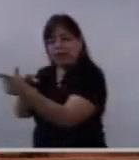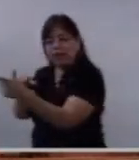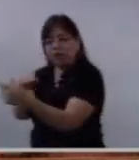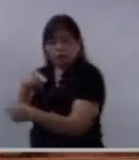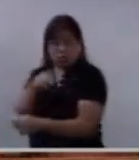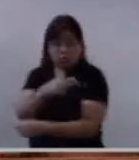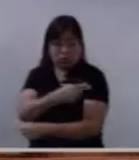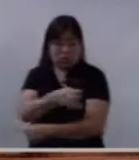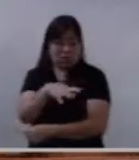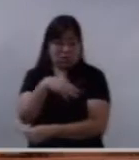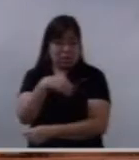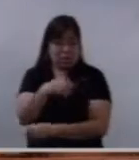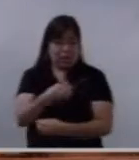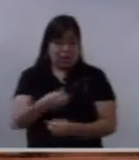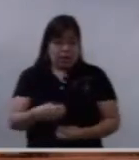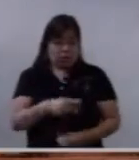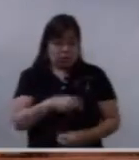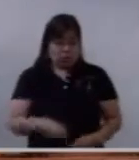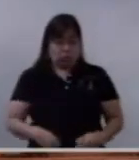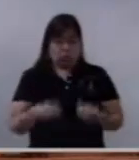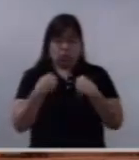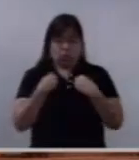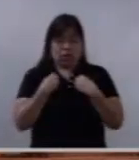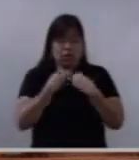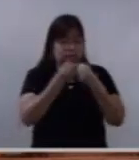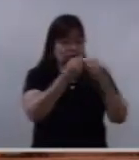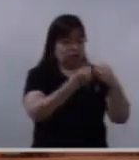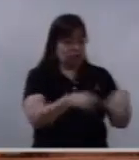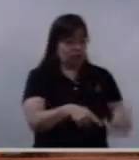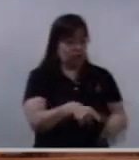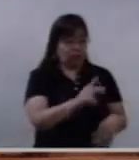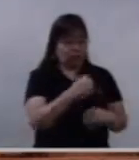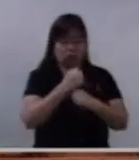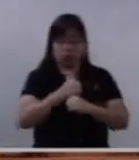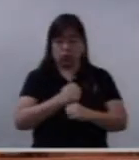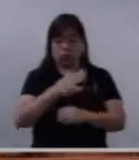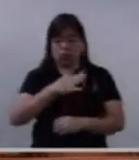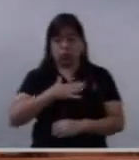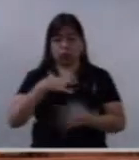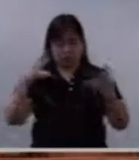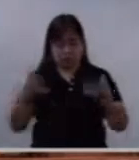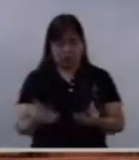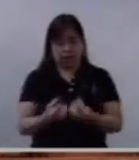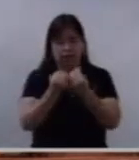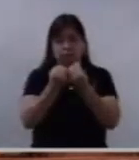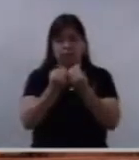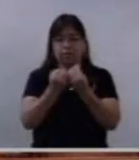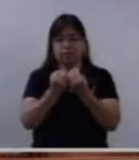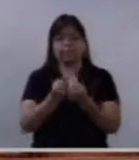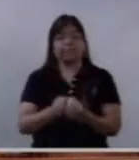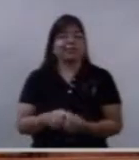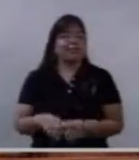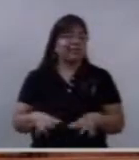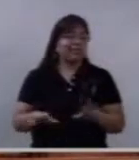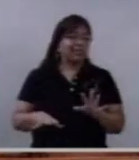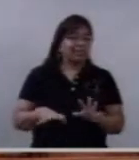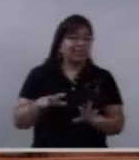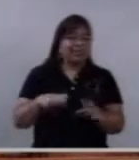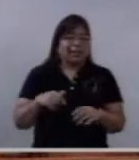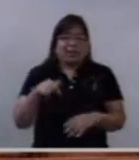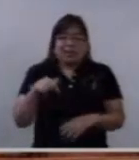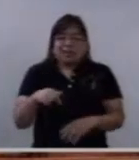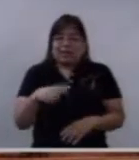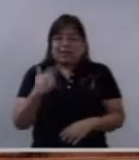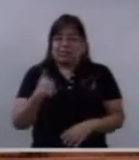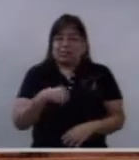y el que la pierde, la ganará. Tardamos mucho en la vida